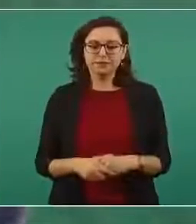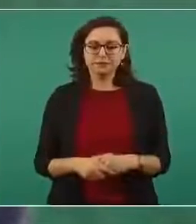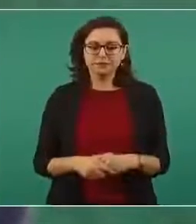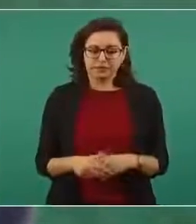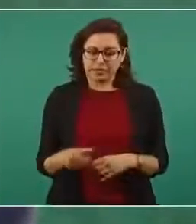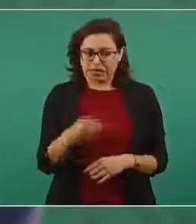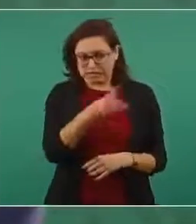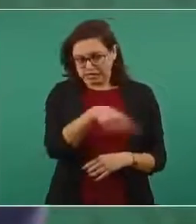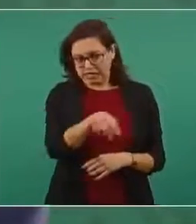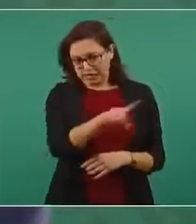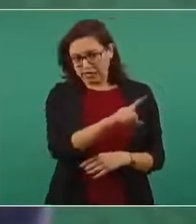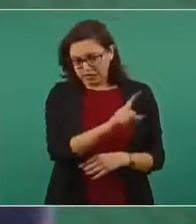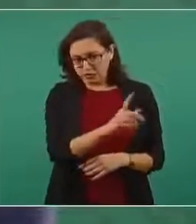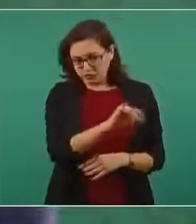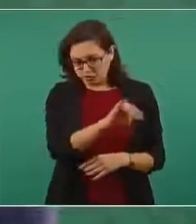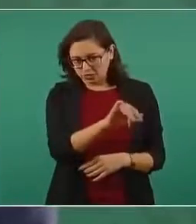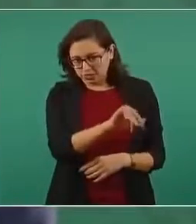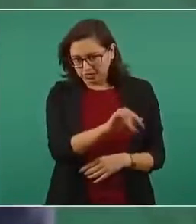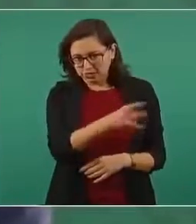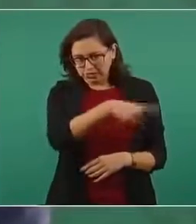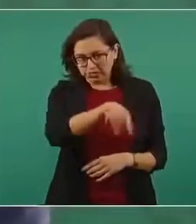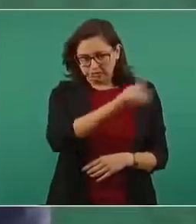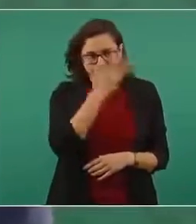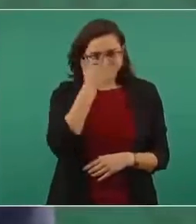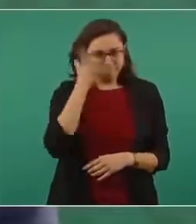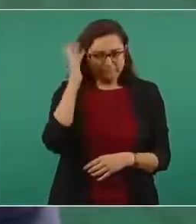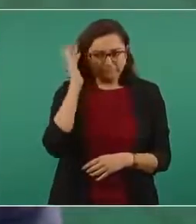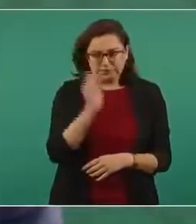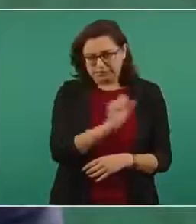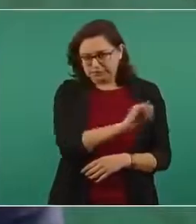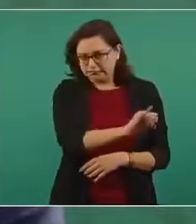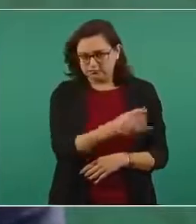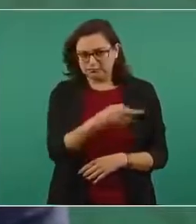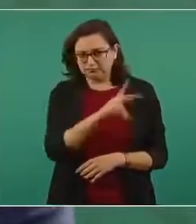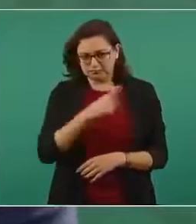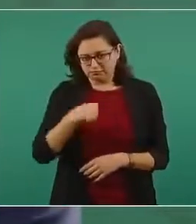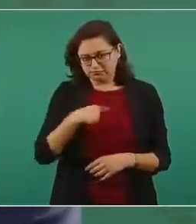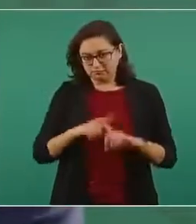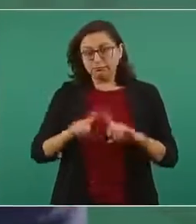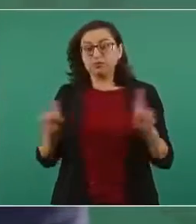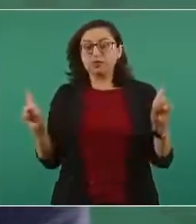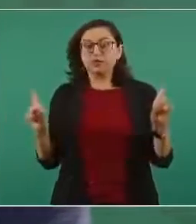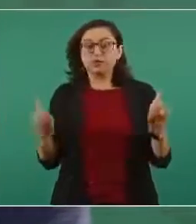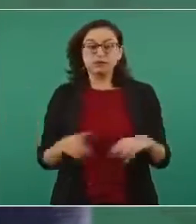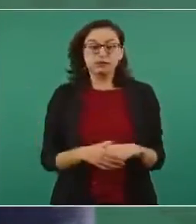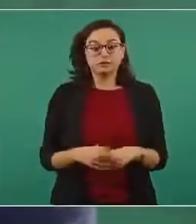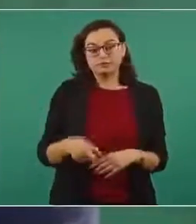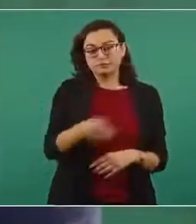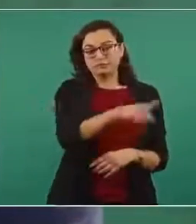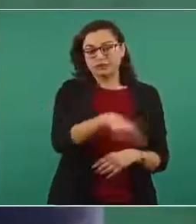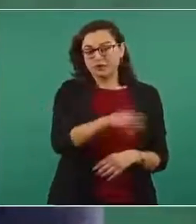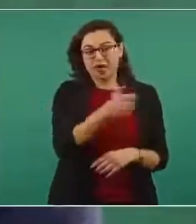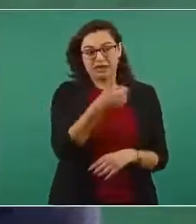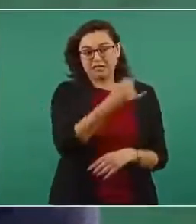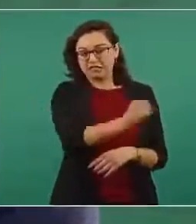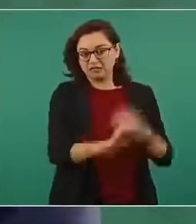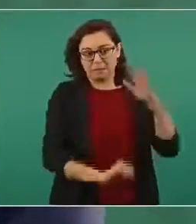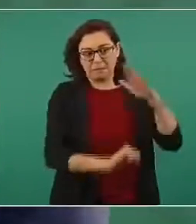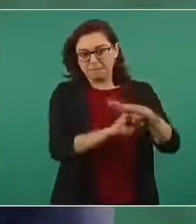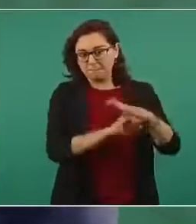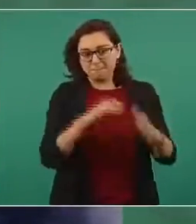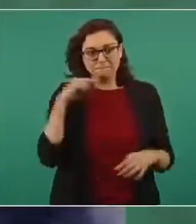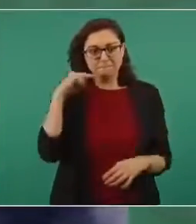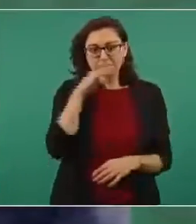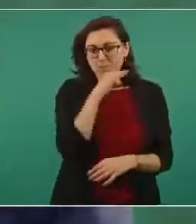lo son los conservadores. Que esa es su doctrina, la hipocresía. No.